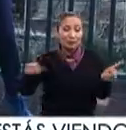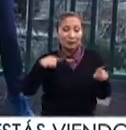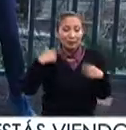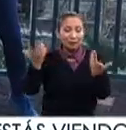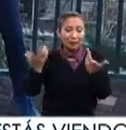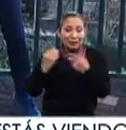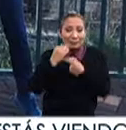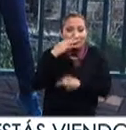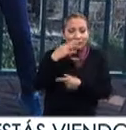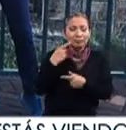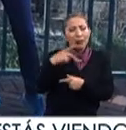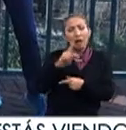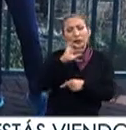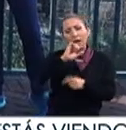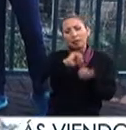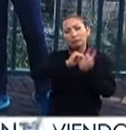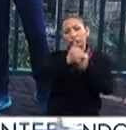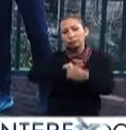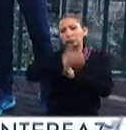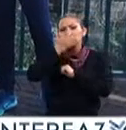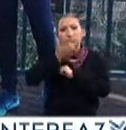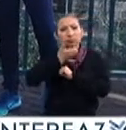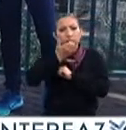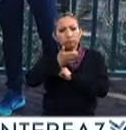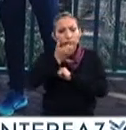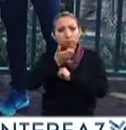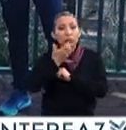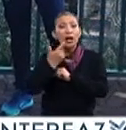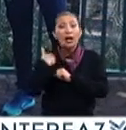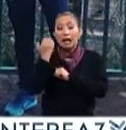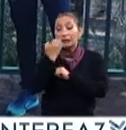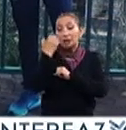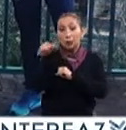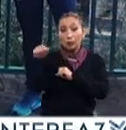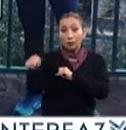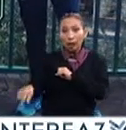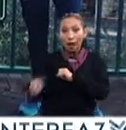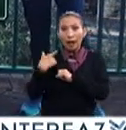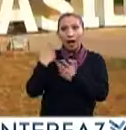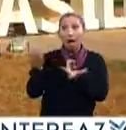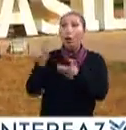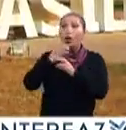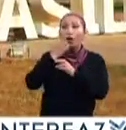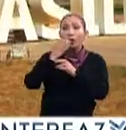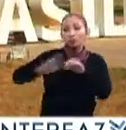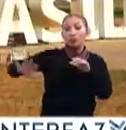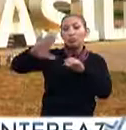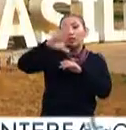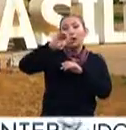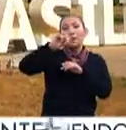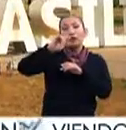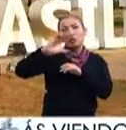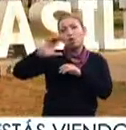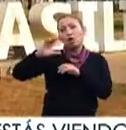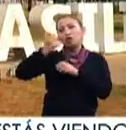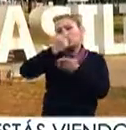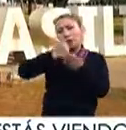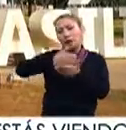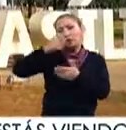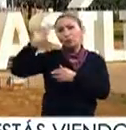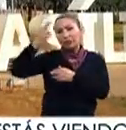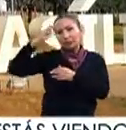sí te pega, pero ya me acostumbré y bueno, la escuela es un plantel, es un campus, una ciudad universitaria